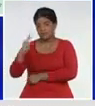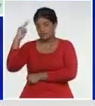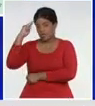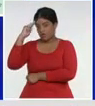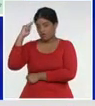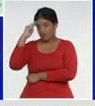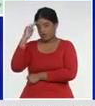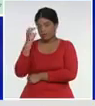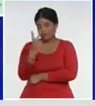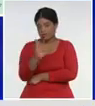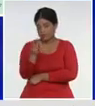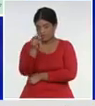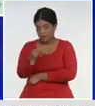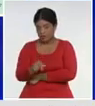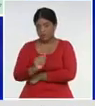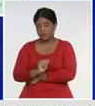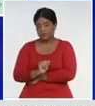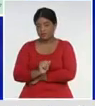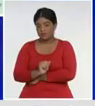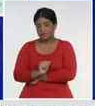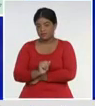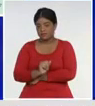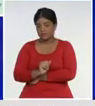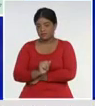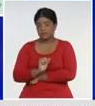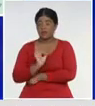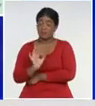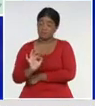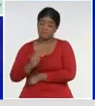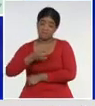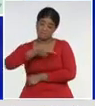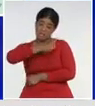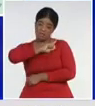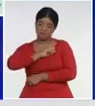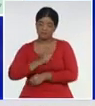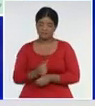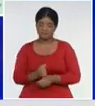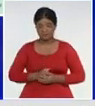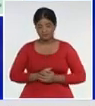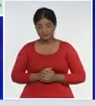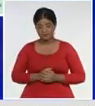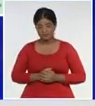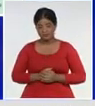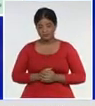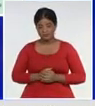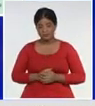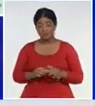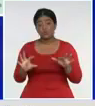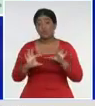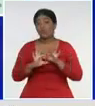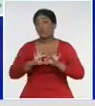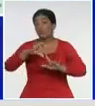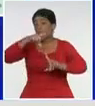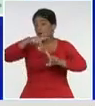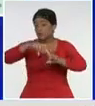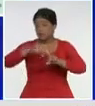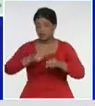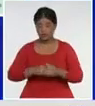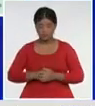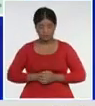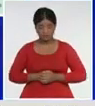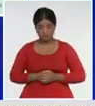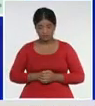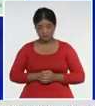dos casos autóctonos, en el día, de ayer, Guantánamo, provincia, que